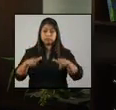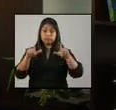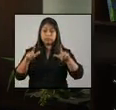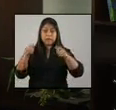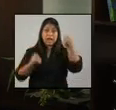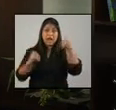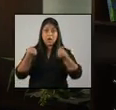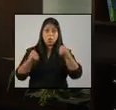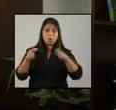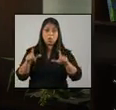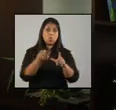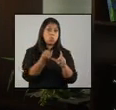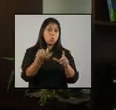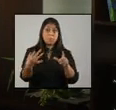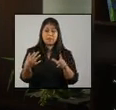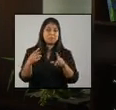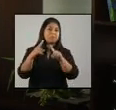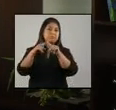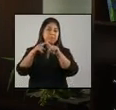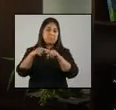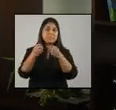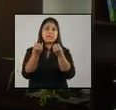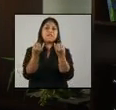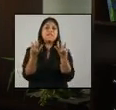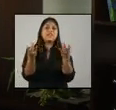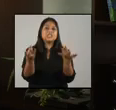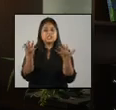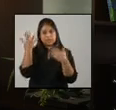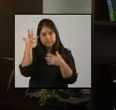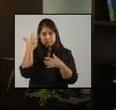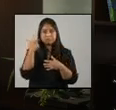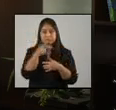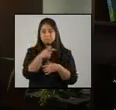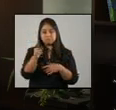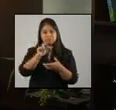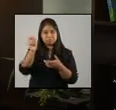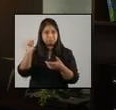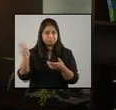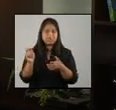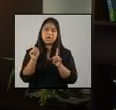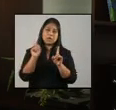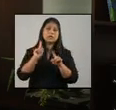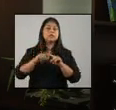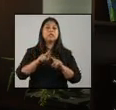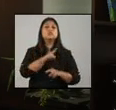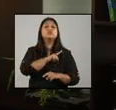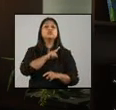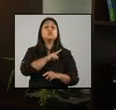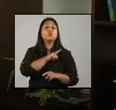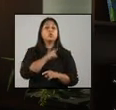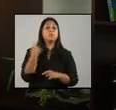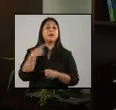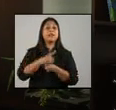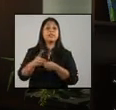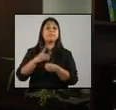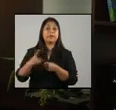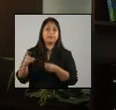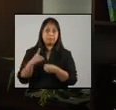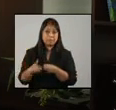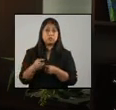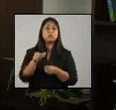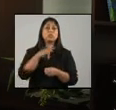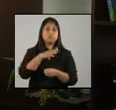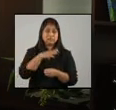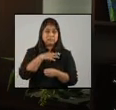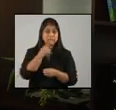impares acorde a la fecha del día aplicará únicamente a los departamentos que en los cuales